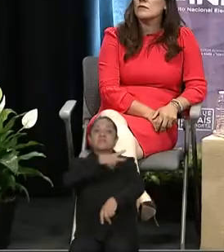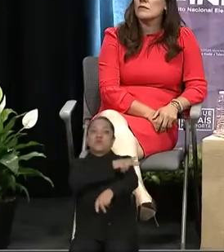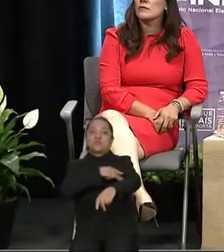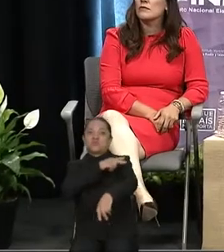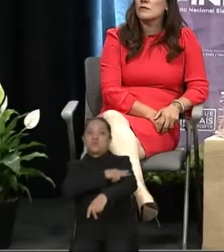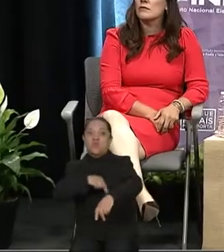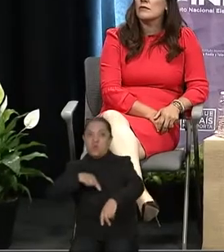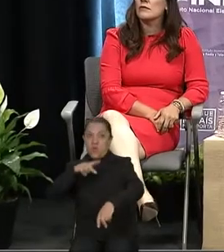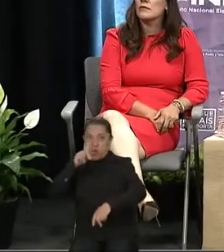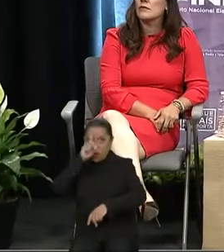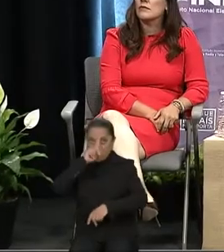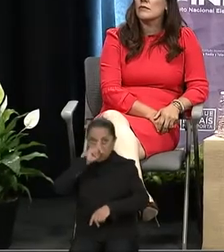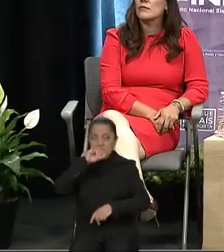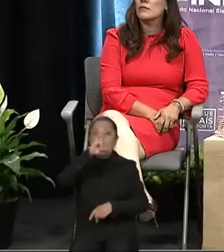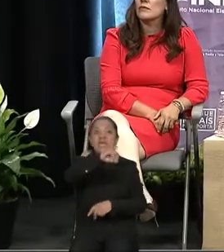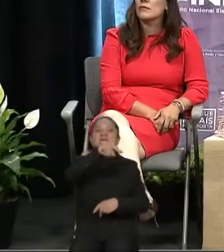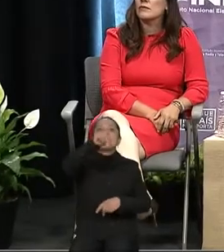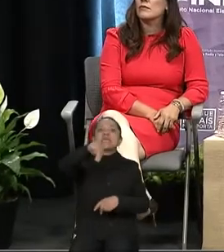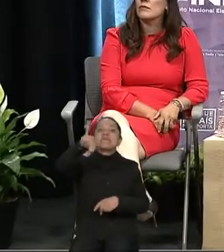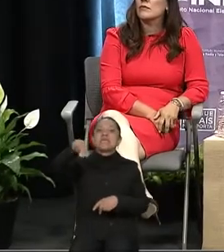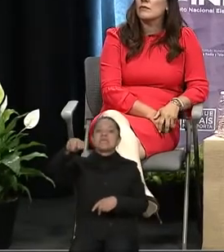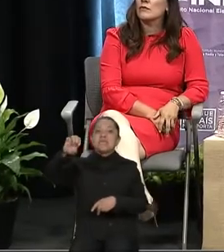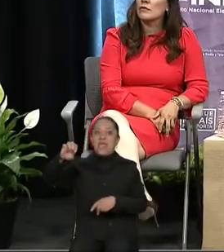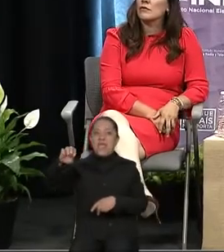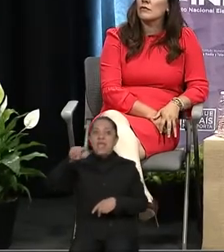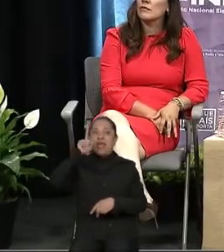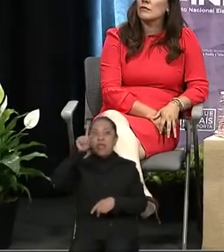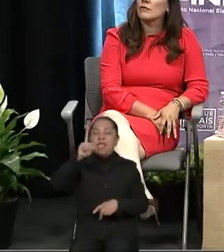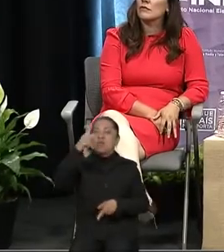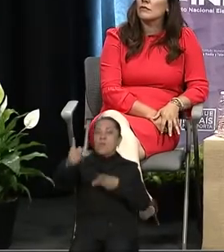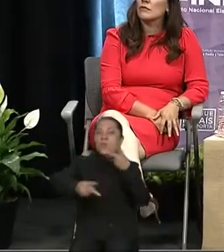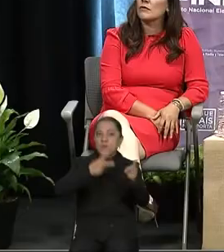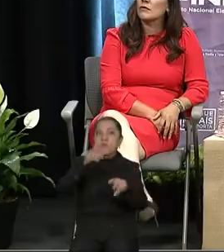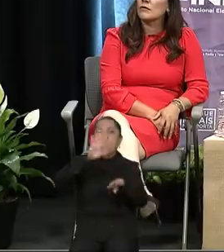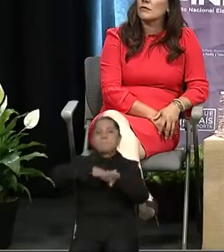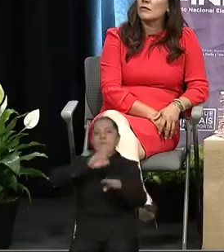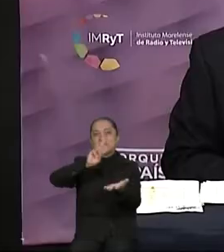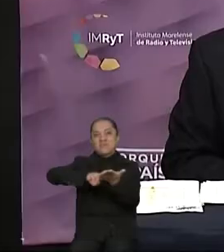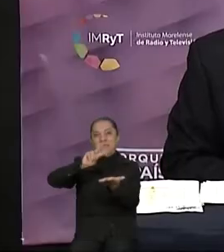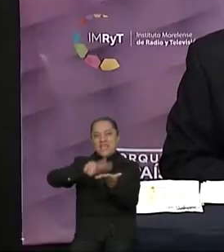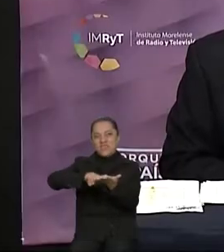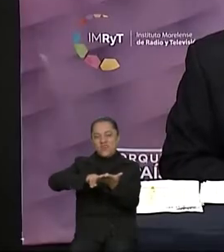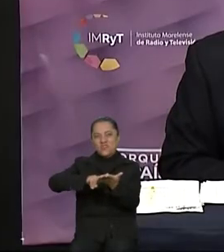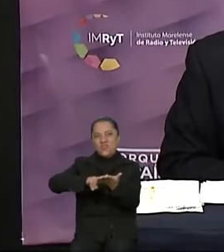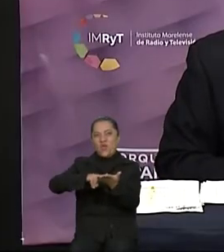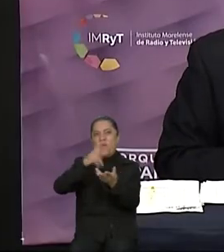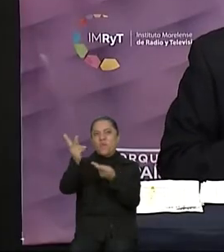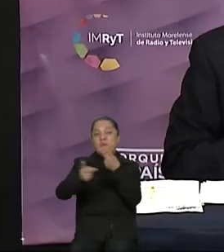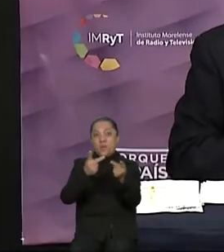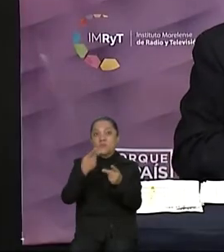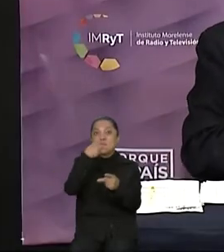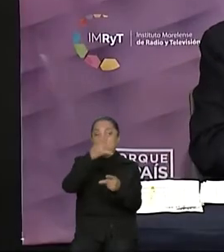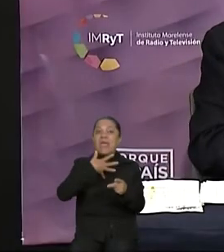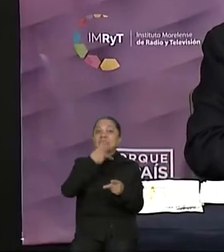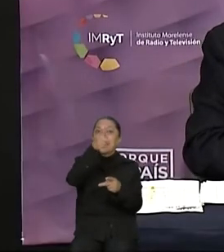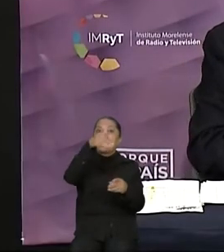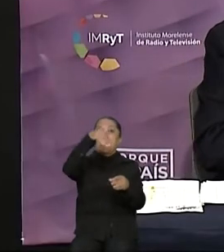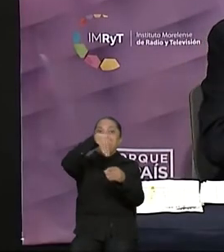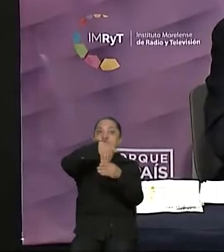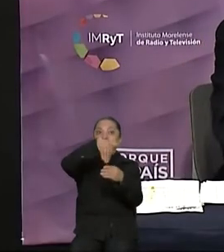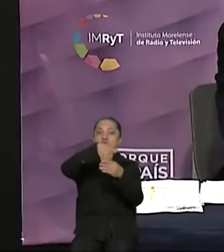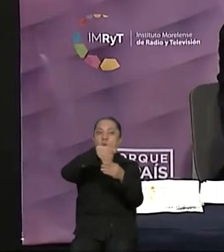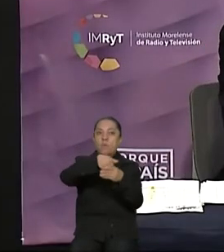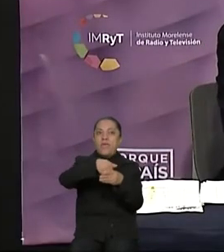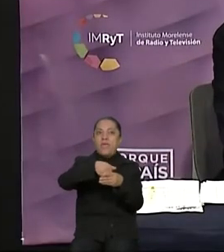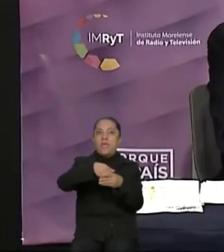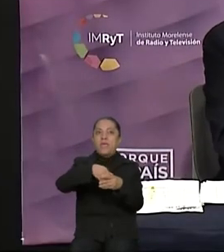el debate plantearan preguntas. Aquí tenemos un sobre que nos fue proporcionado por las autoridades del Instituto Nacional Electoral.